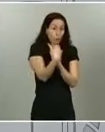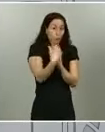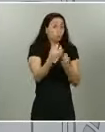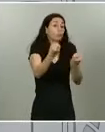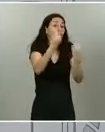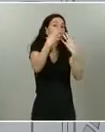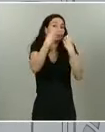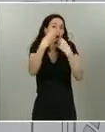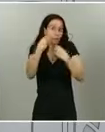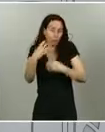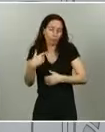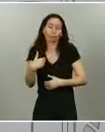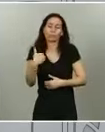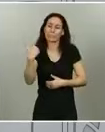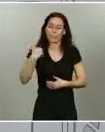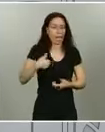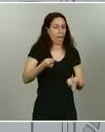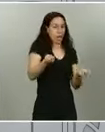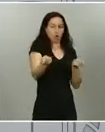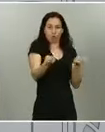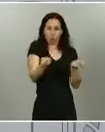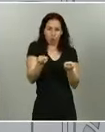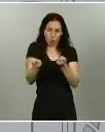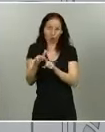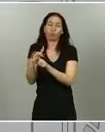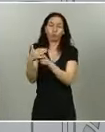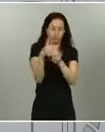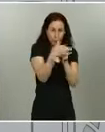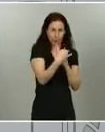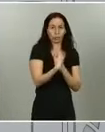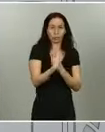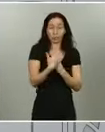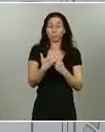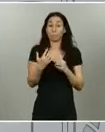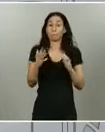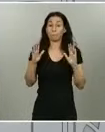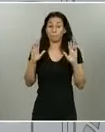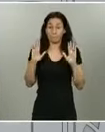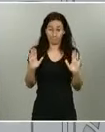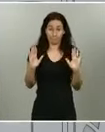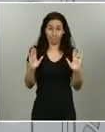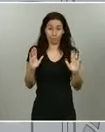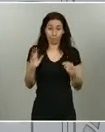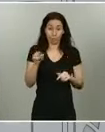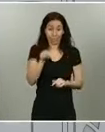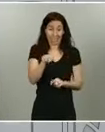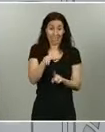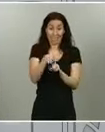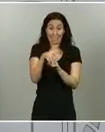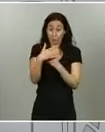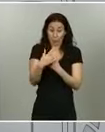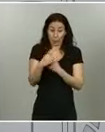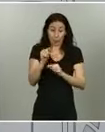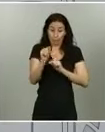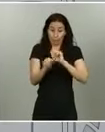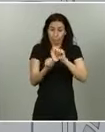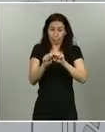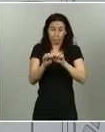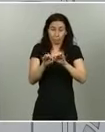que recibimos, las medidas adecuadas de control. Pero, precisamente, porque pese a la baja transmisión, bajísima transmisión que